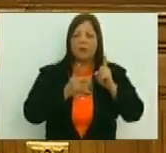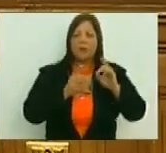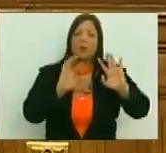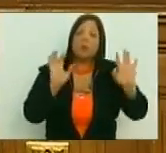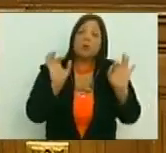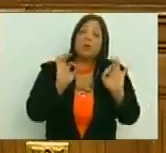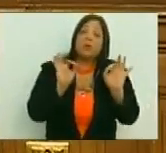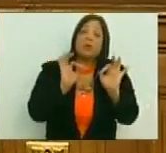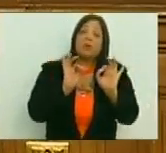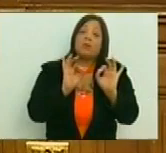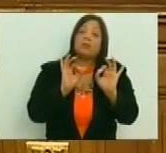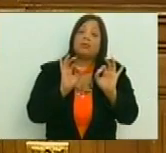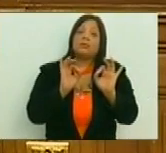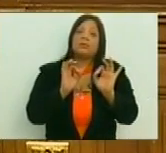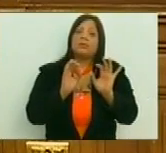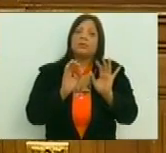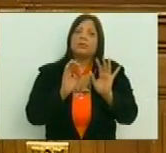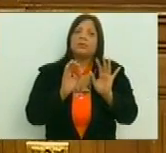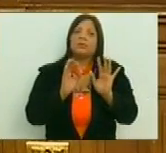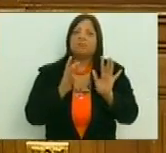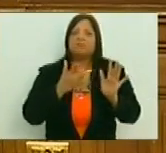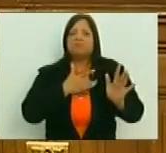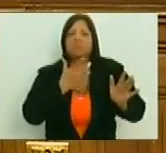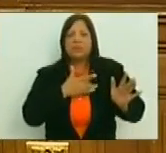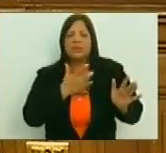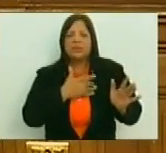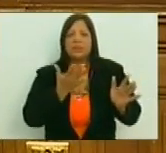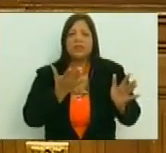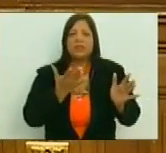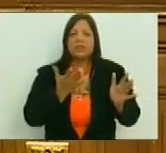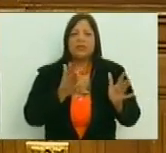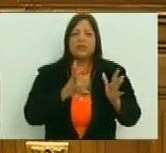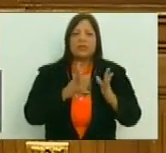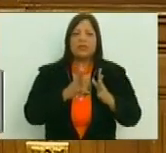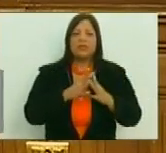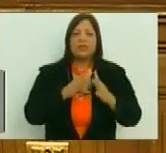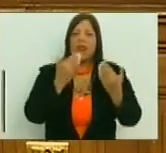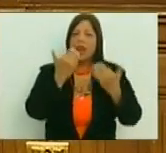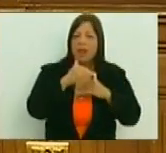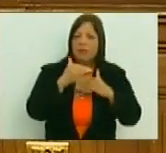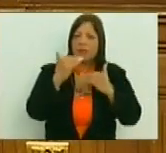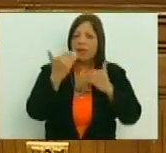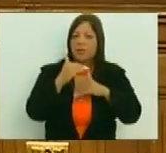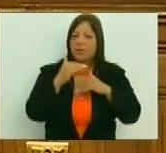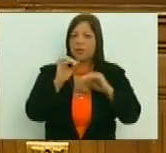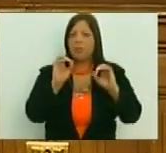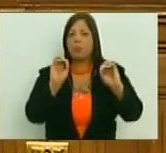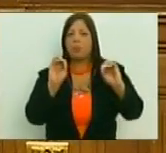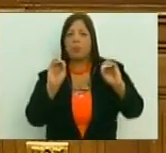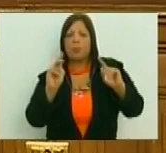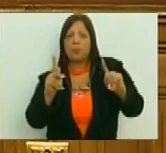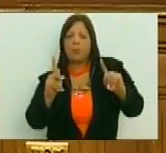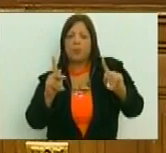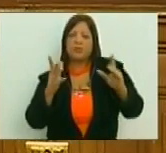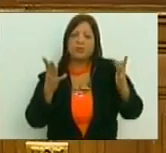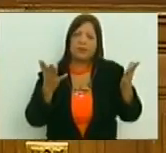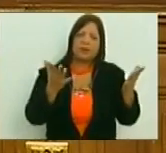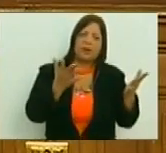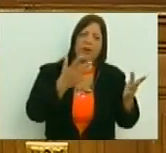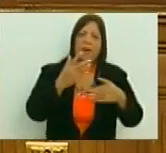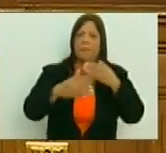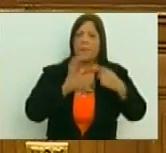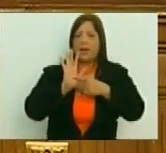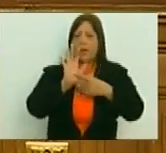una u otra manera se sienten quizás limitados en la posibilidad de la accionar para sus